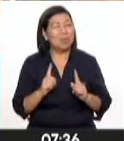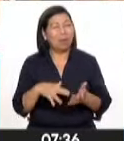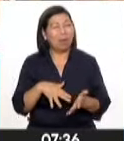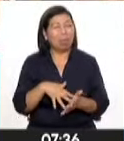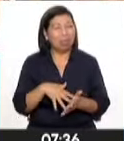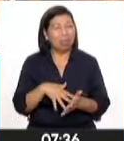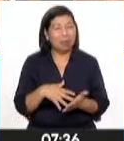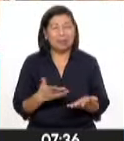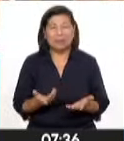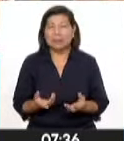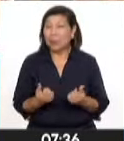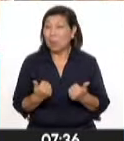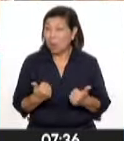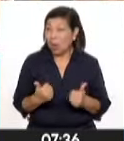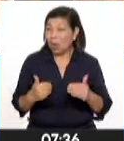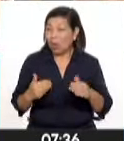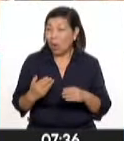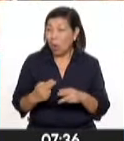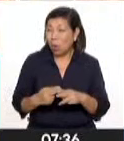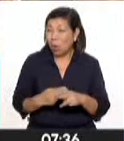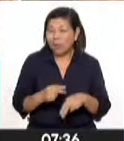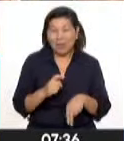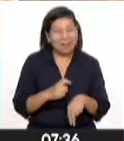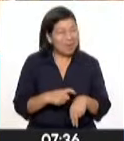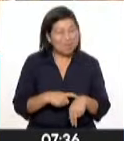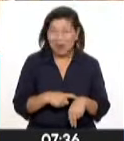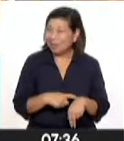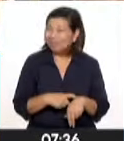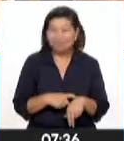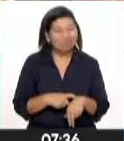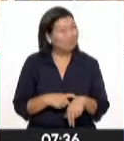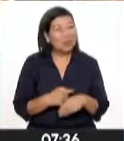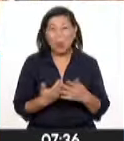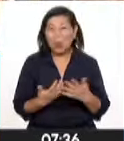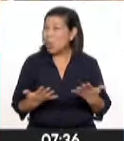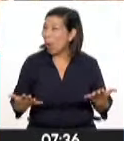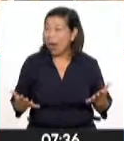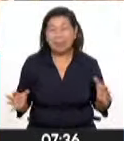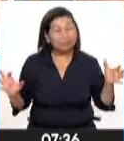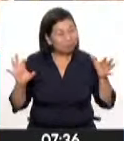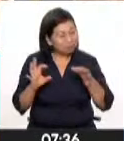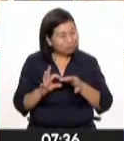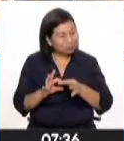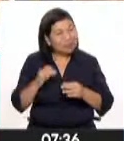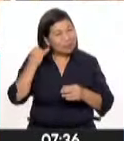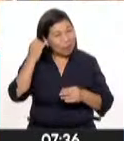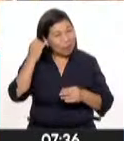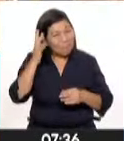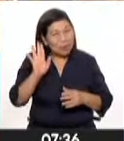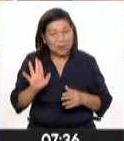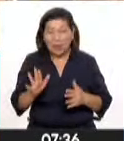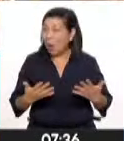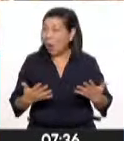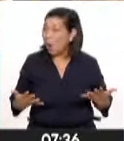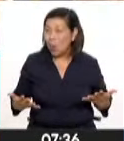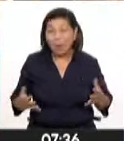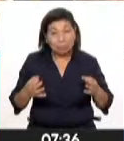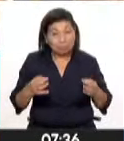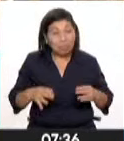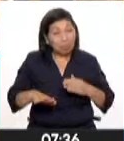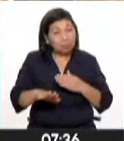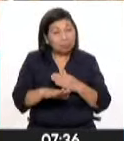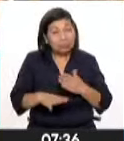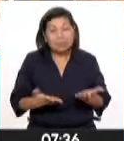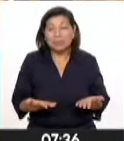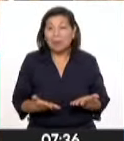con intereses bastante cortos e inmediatos. No hay alianzas ideológicas, no hay fundamentos